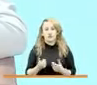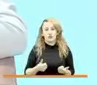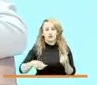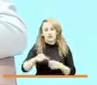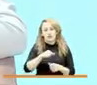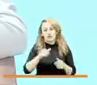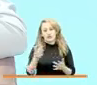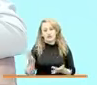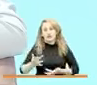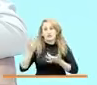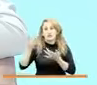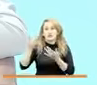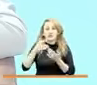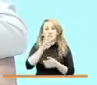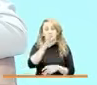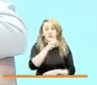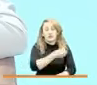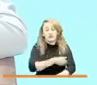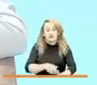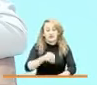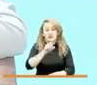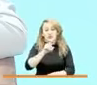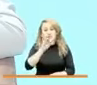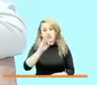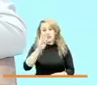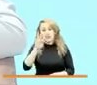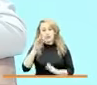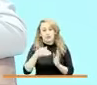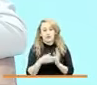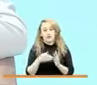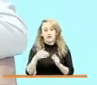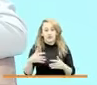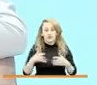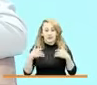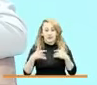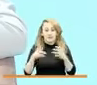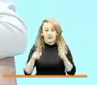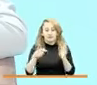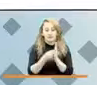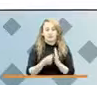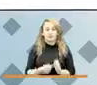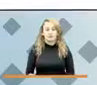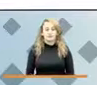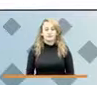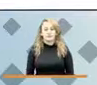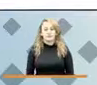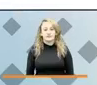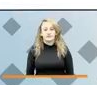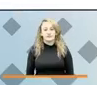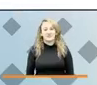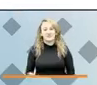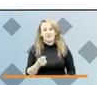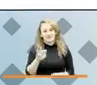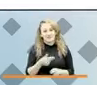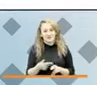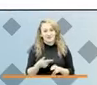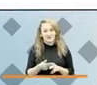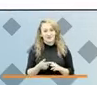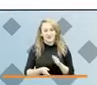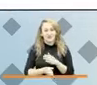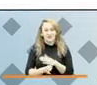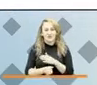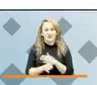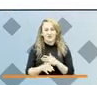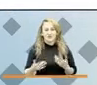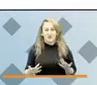a esos 9 millones 134 mil víctimas que tenemos en el registro único en pocos minutos continuaremos con esa